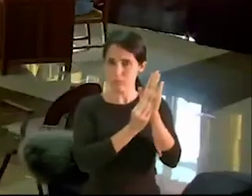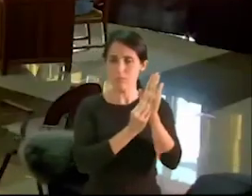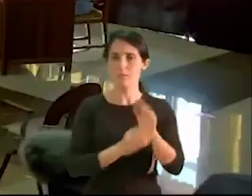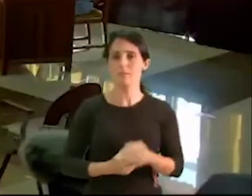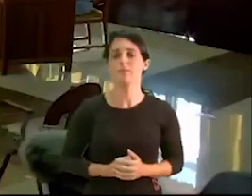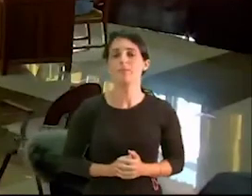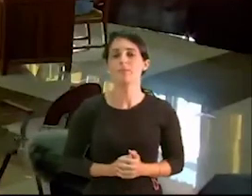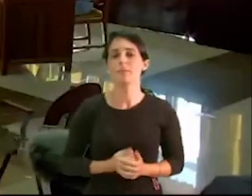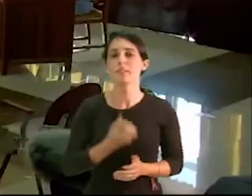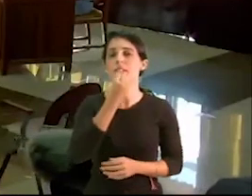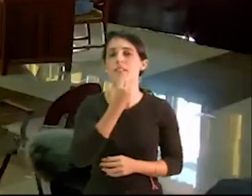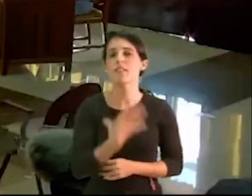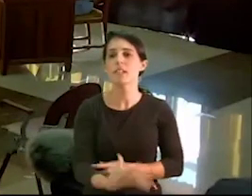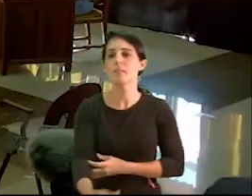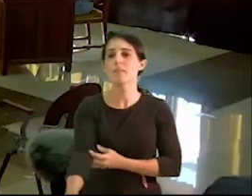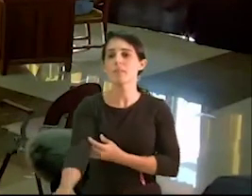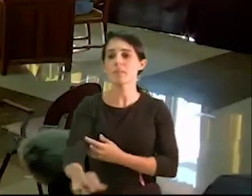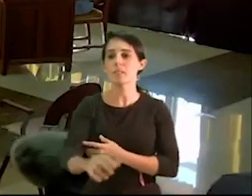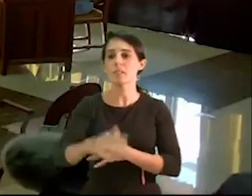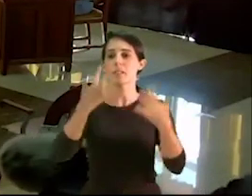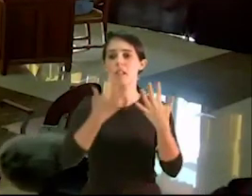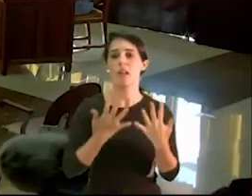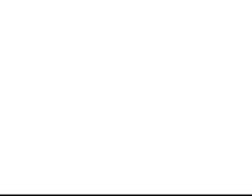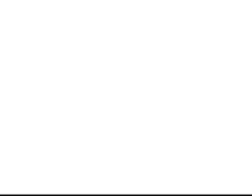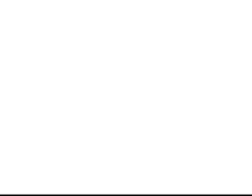Nos aceptamos del pleno, señor Presidenta.